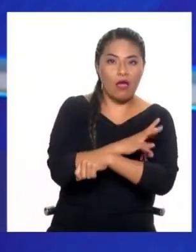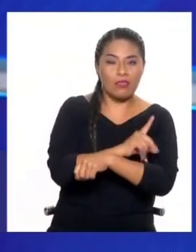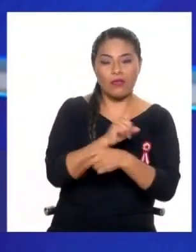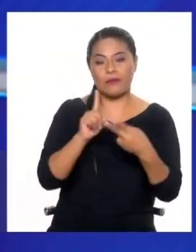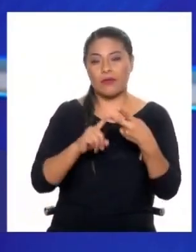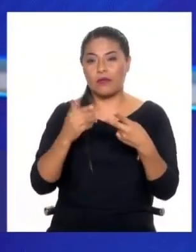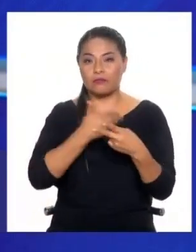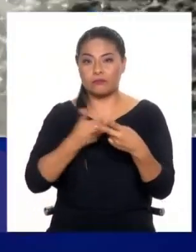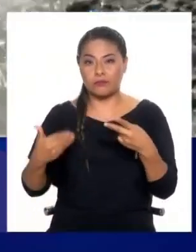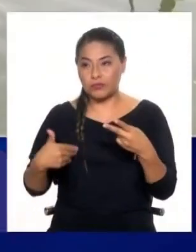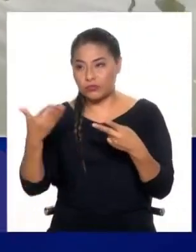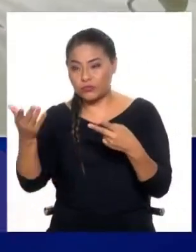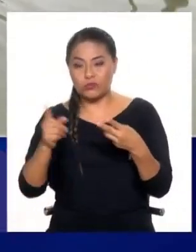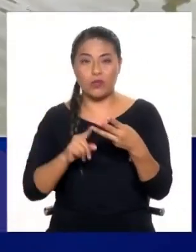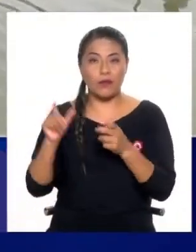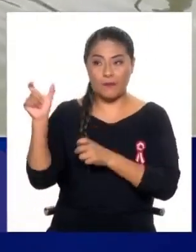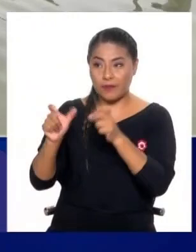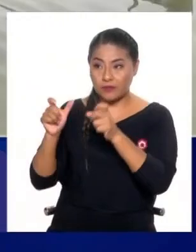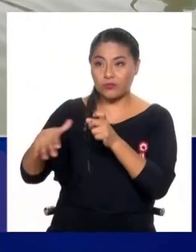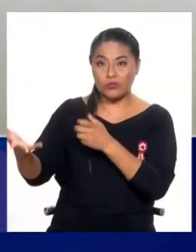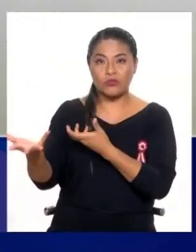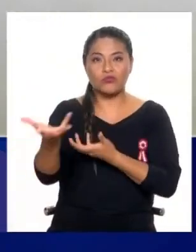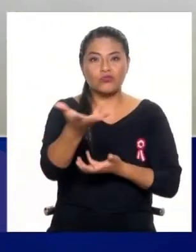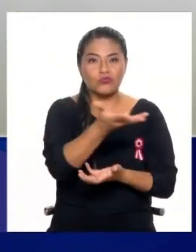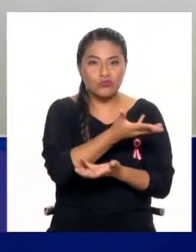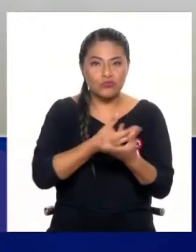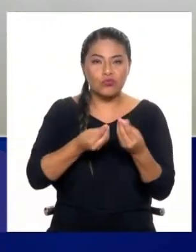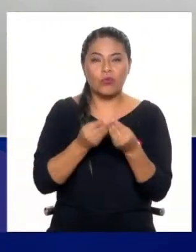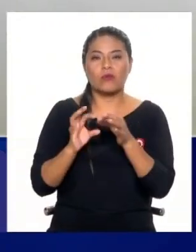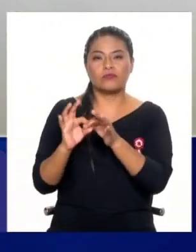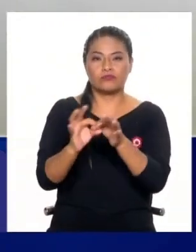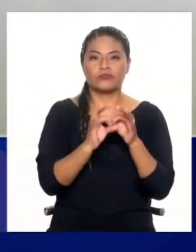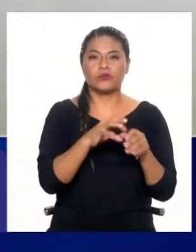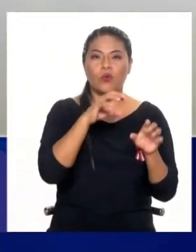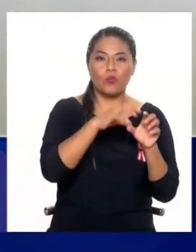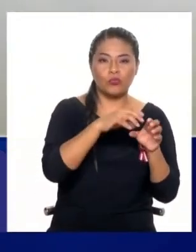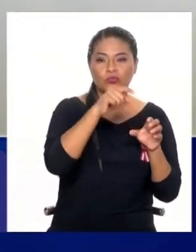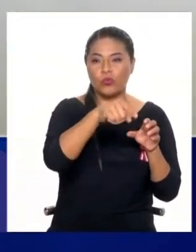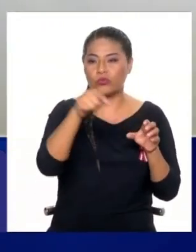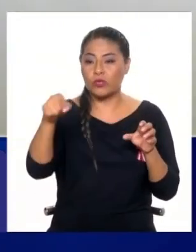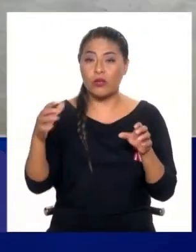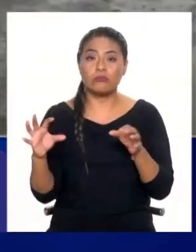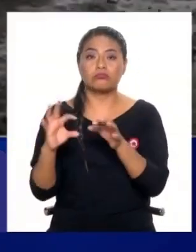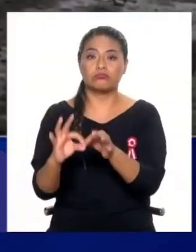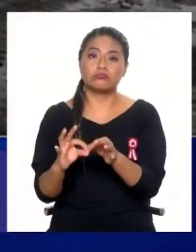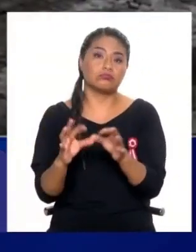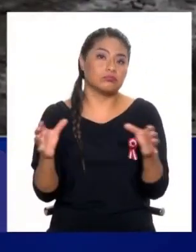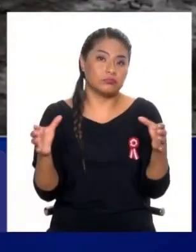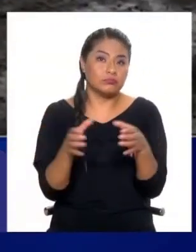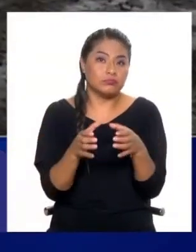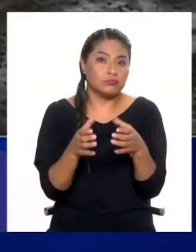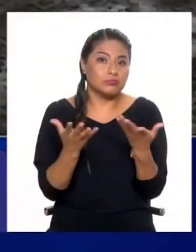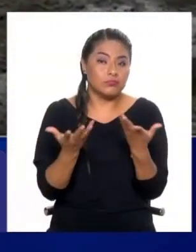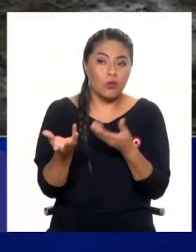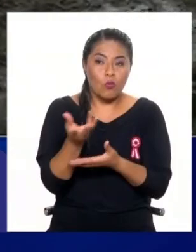sector público y la población tienen que participar de manera conjunta para poder aliviar, sobre todo, mitigar los efectos, ya que estos no pueden ser evitados.